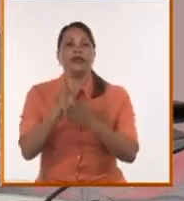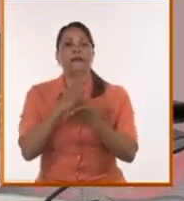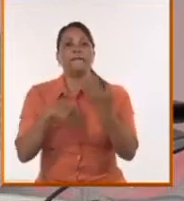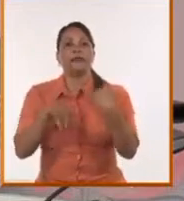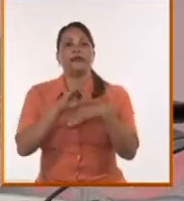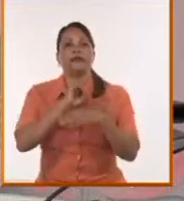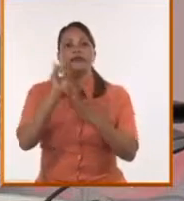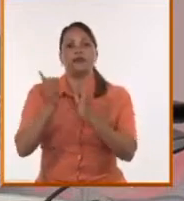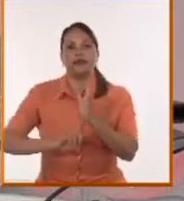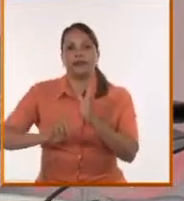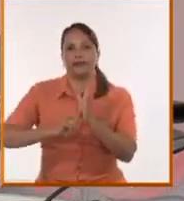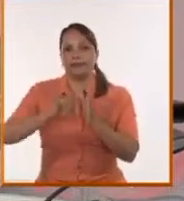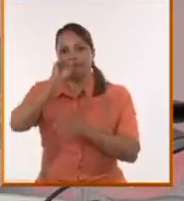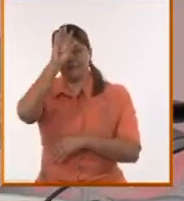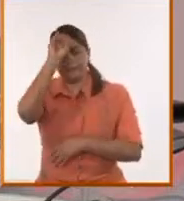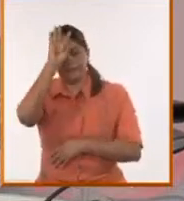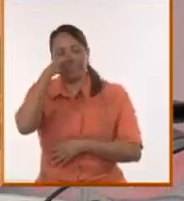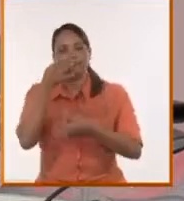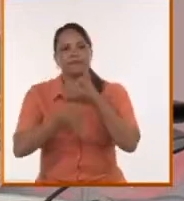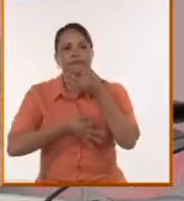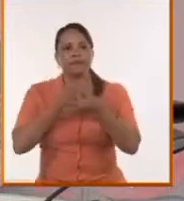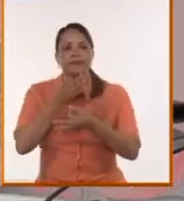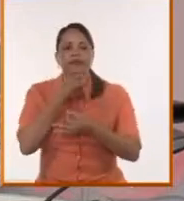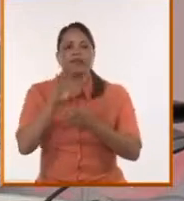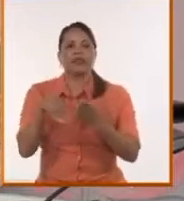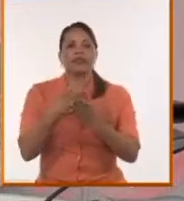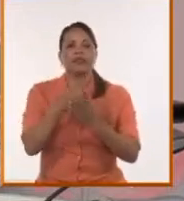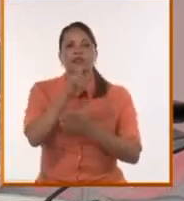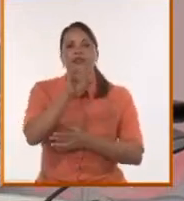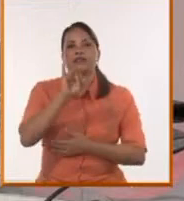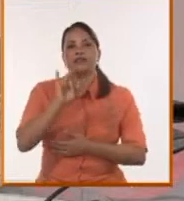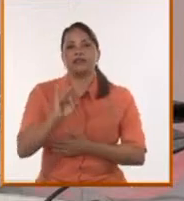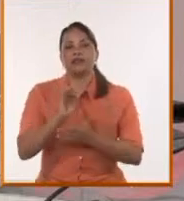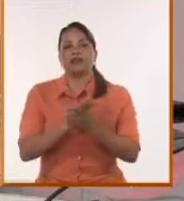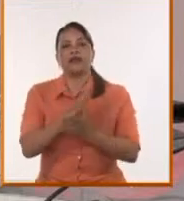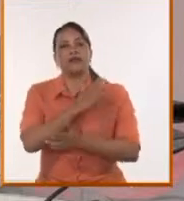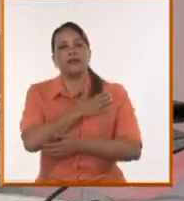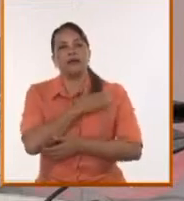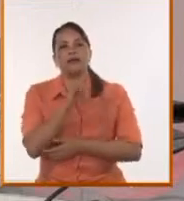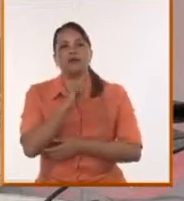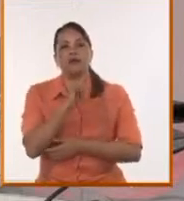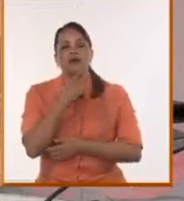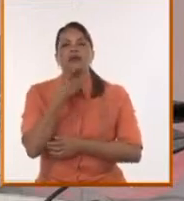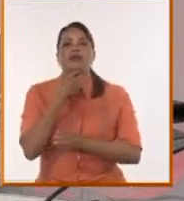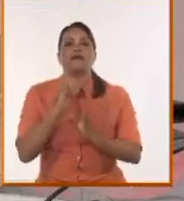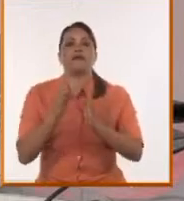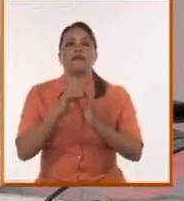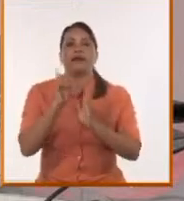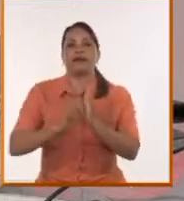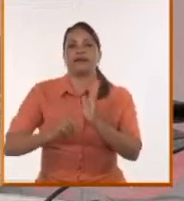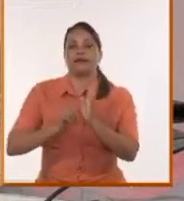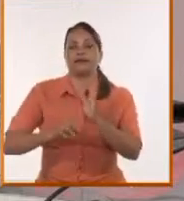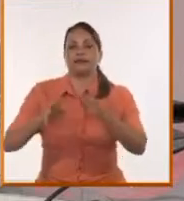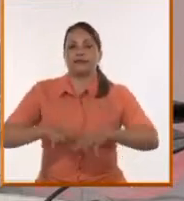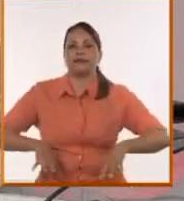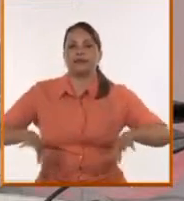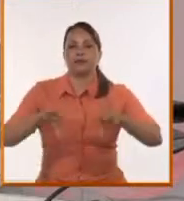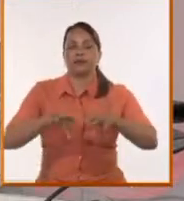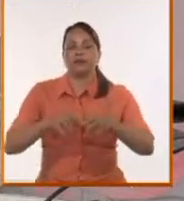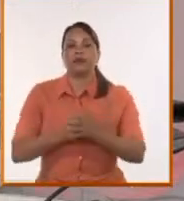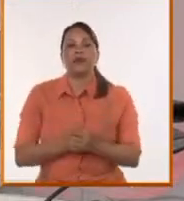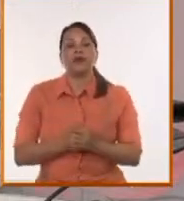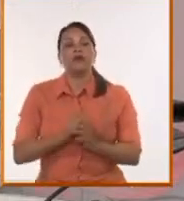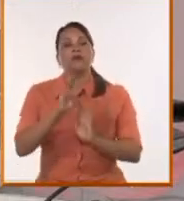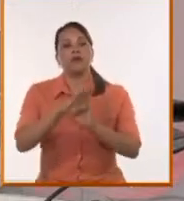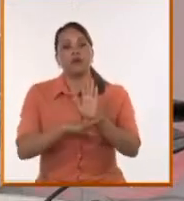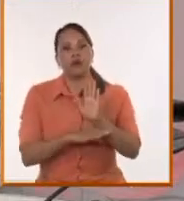de Energía y Minas para analizar los acontecimientos del 17 de marzo, y también la situación eléctrica del país. Un programa que puede encontrar